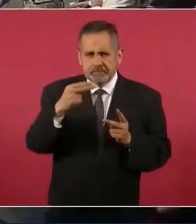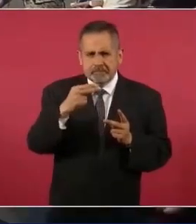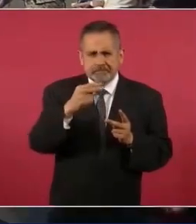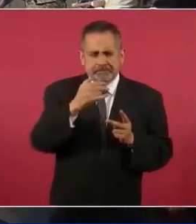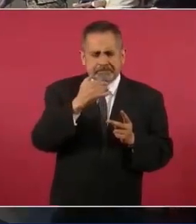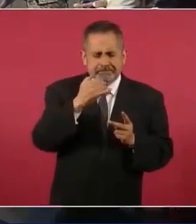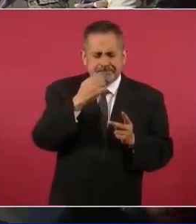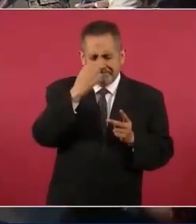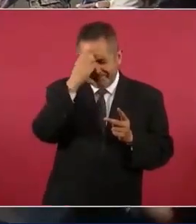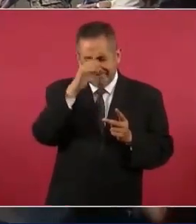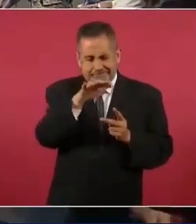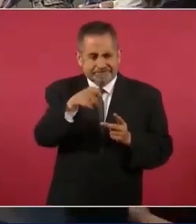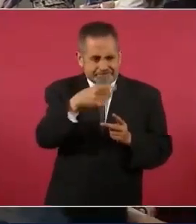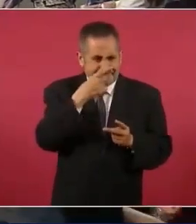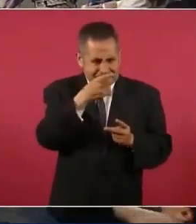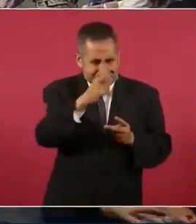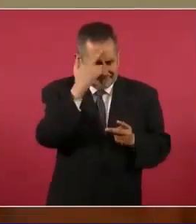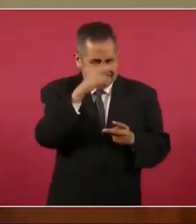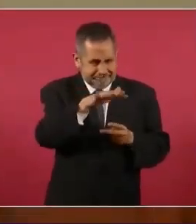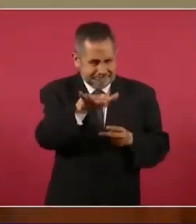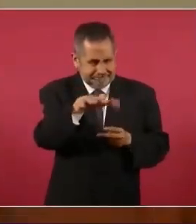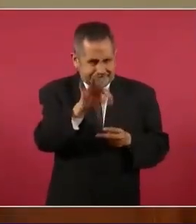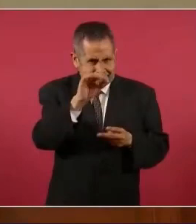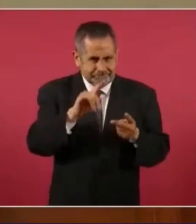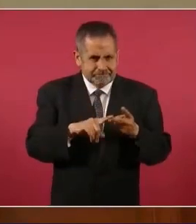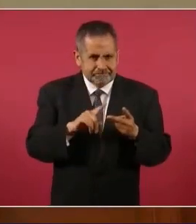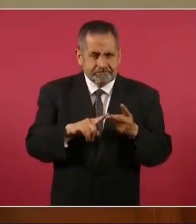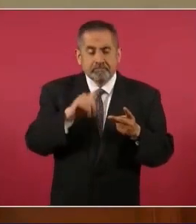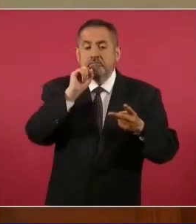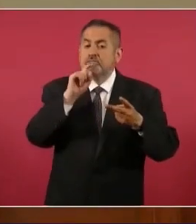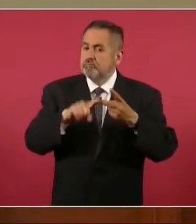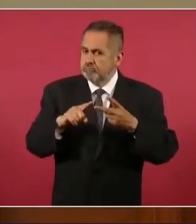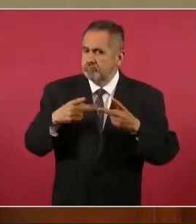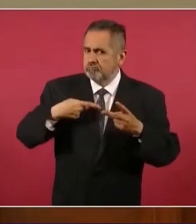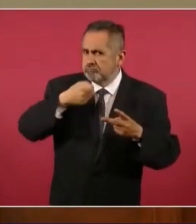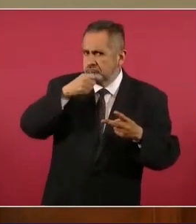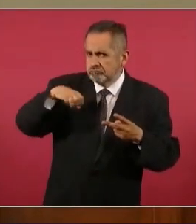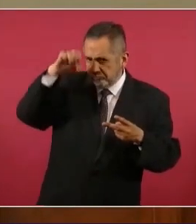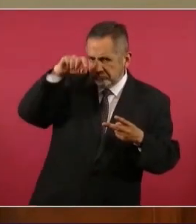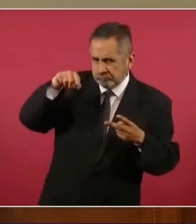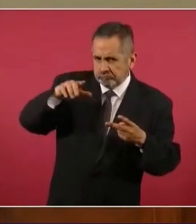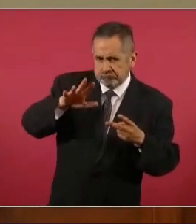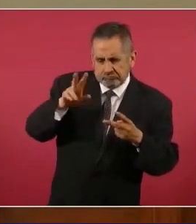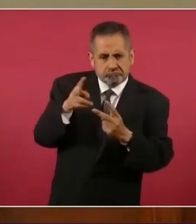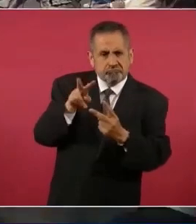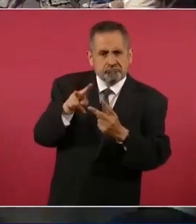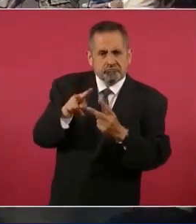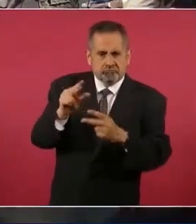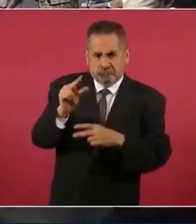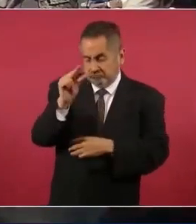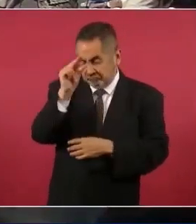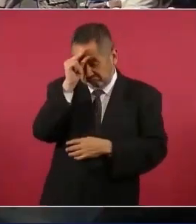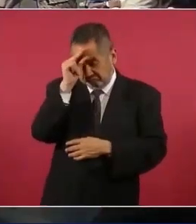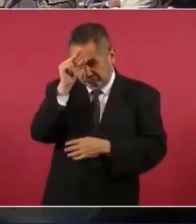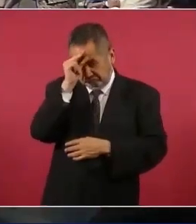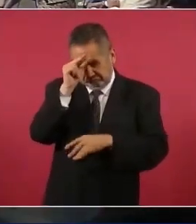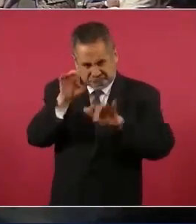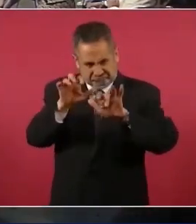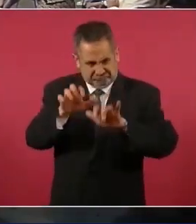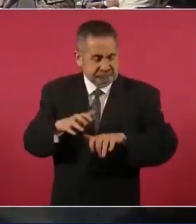que te dije que si lo buscábamos, también se ve una persona mayor, los dos muy inteligentes,